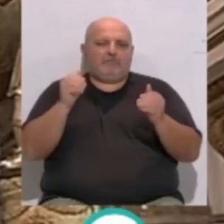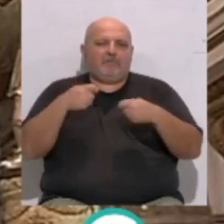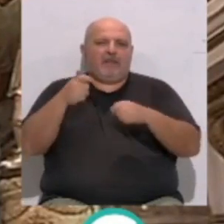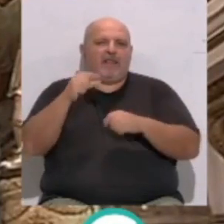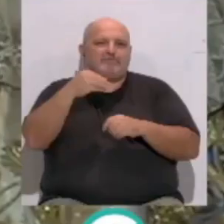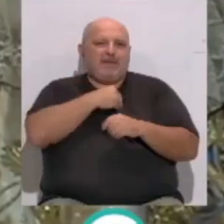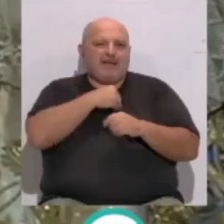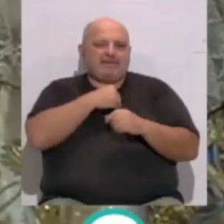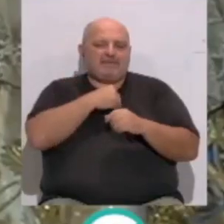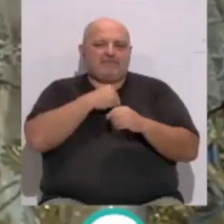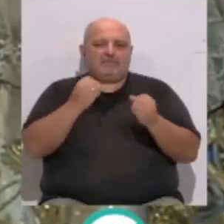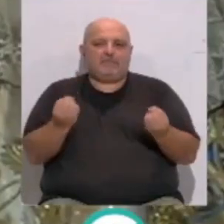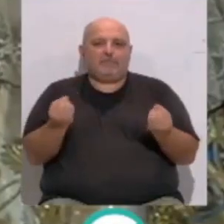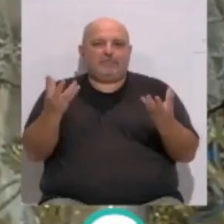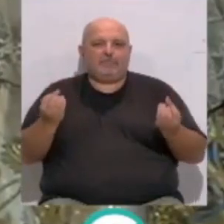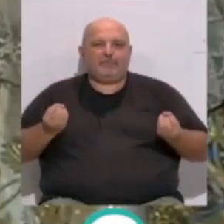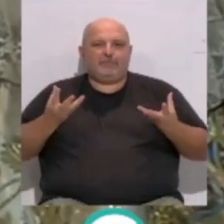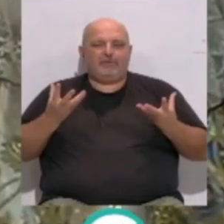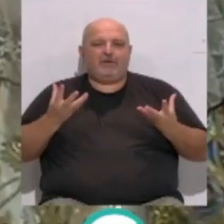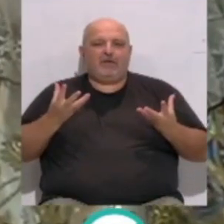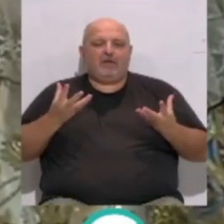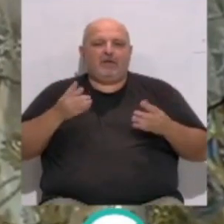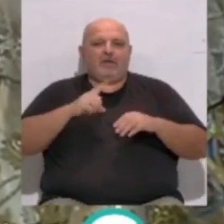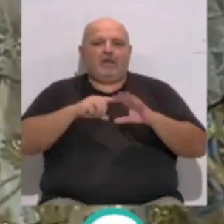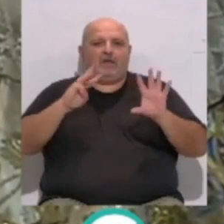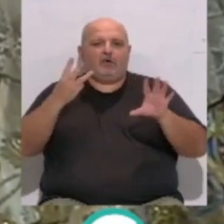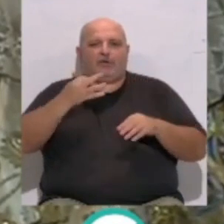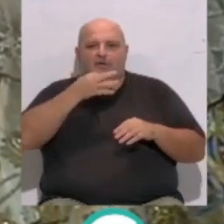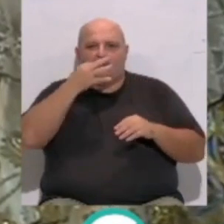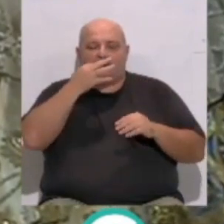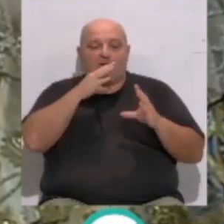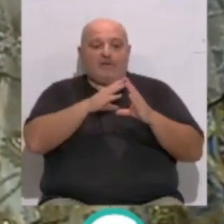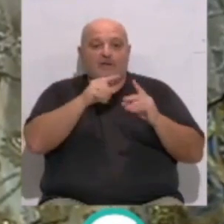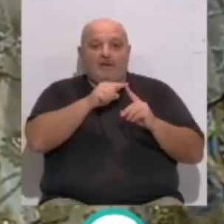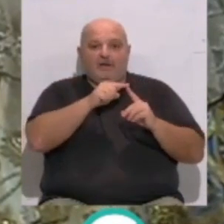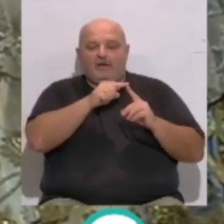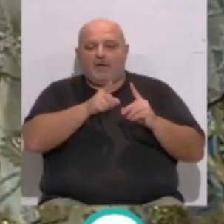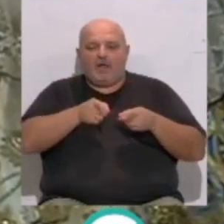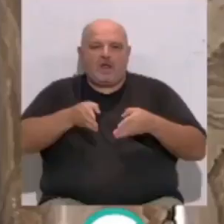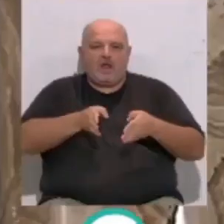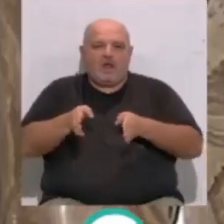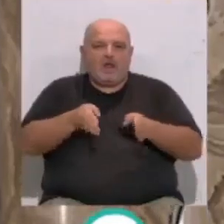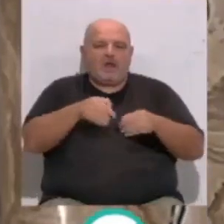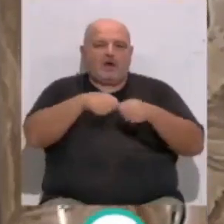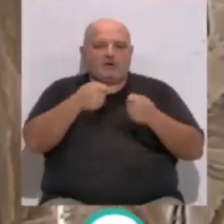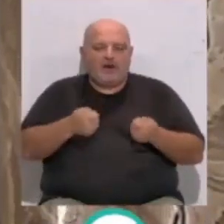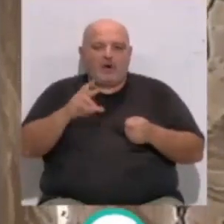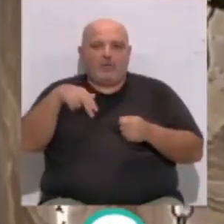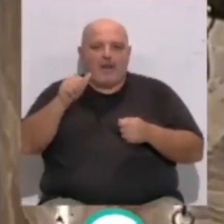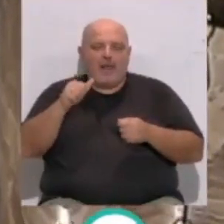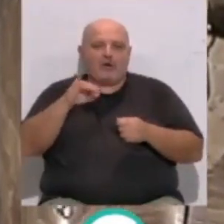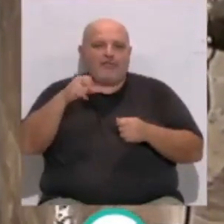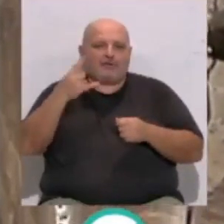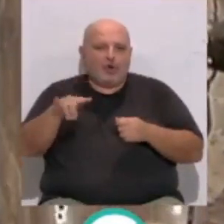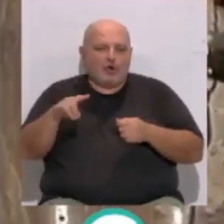las penas y con la candelería de columna saldrá a las 8 de la tarde desde la parroquia recorriendo la calle Rosario, Columela, José